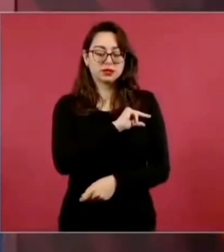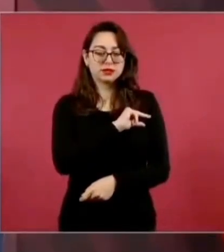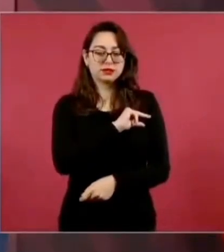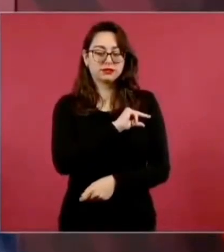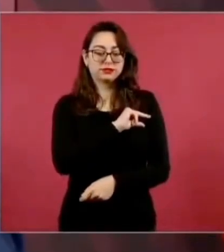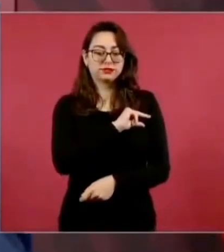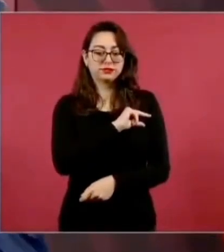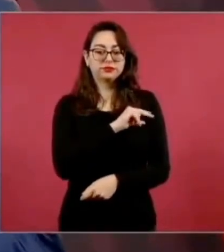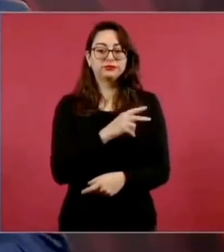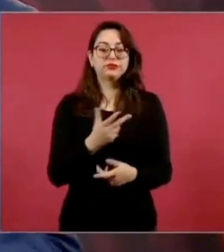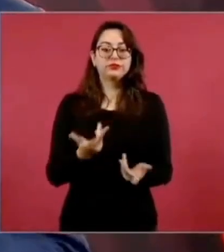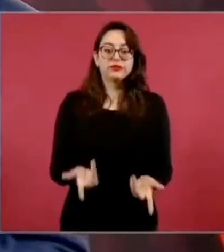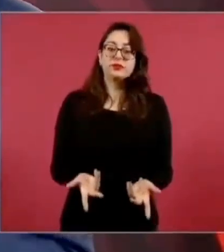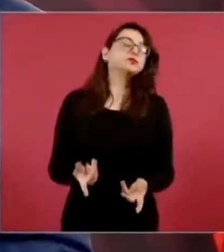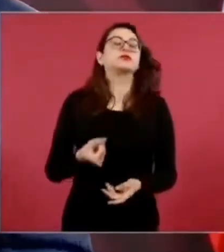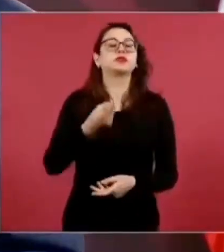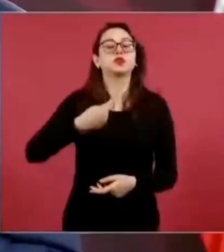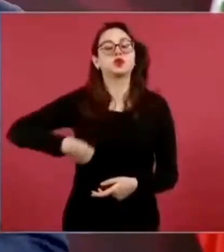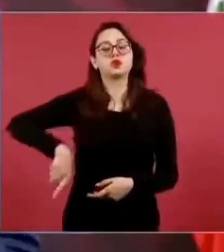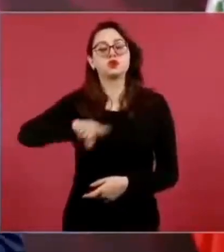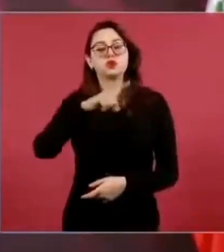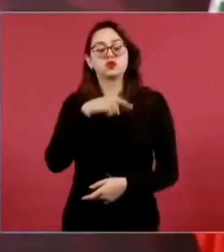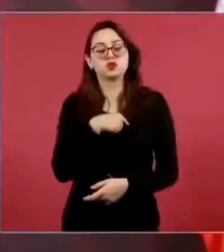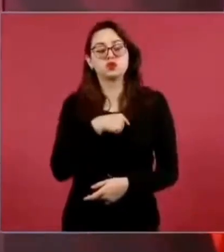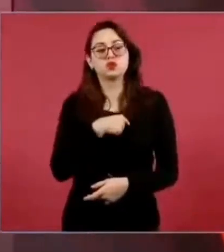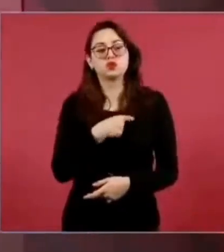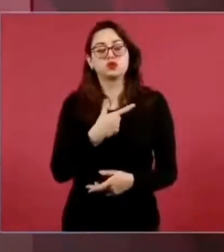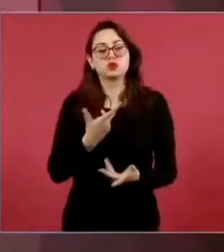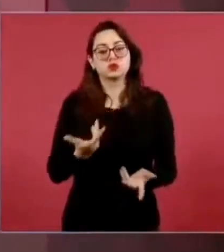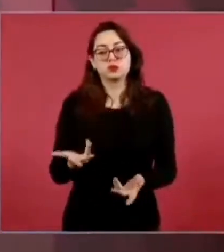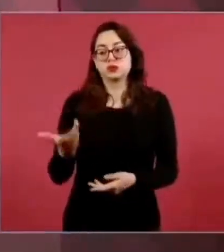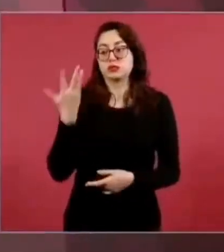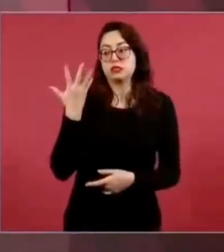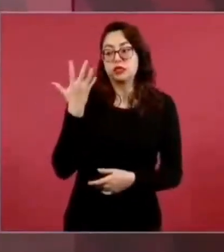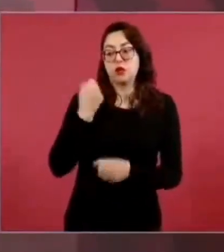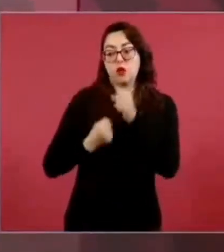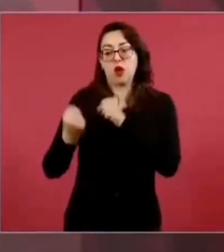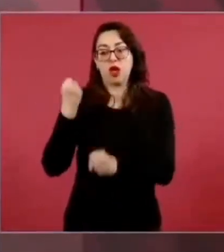Si nosotros no hubiésemos llegado por voluntad del pueblo de México,